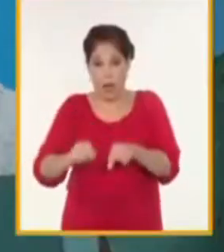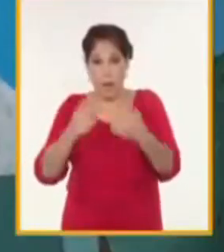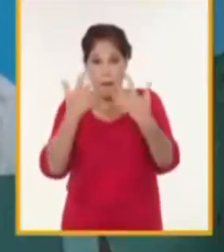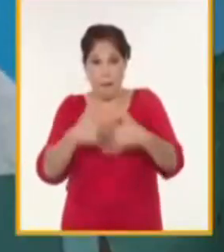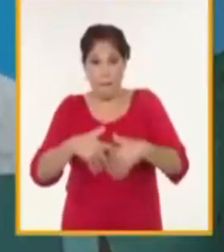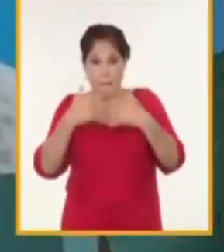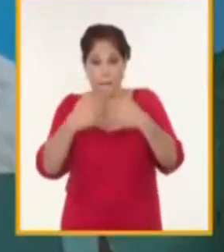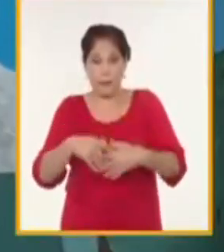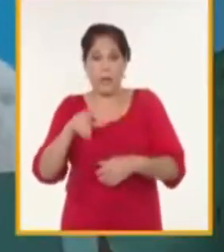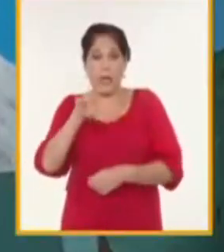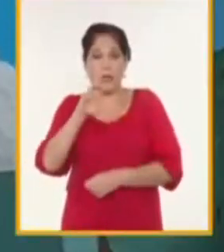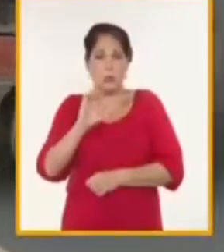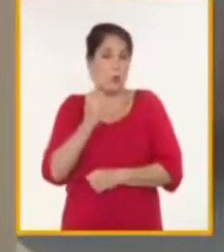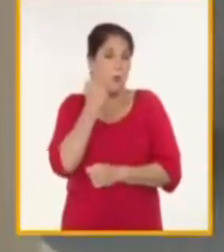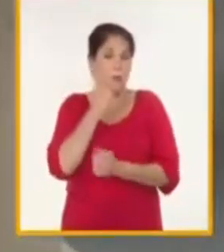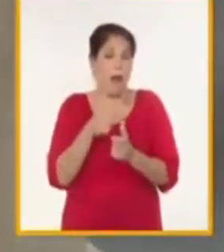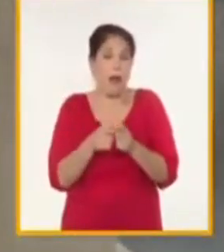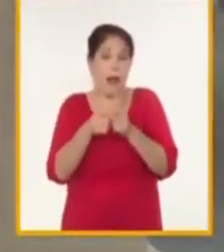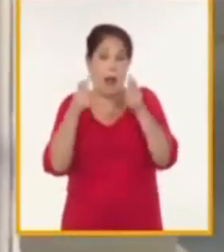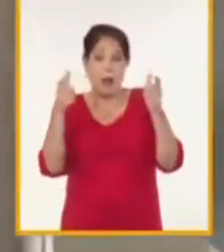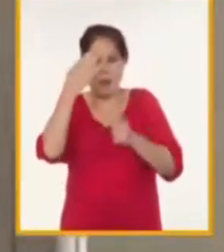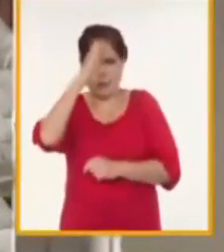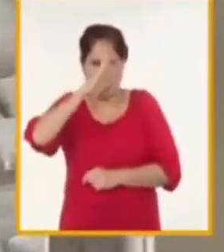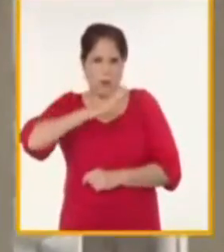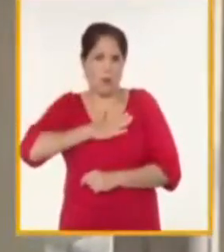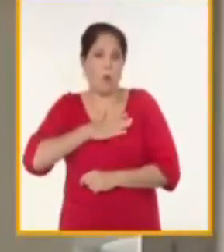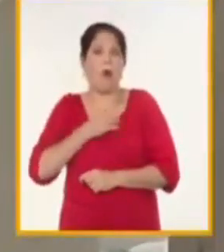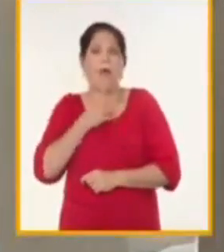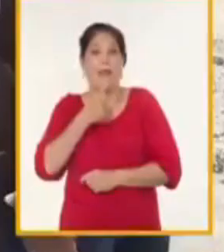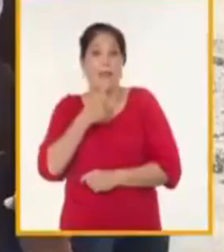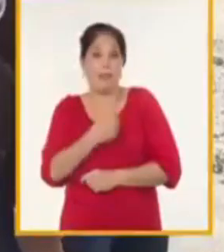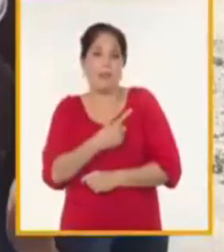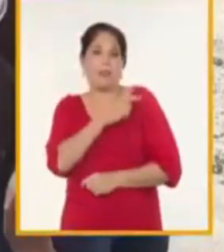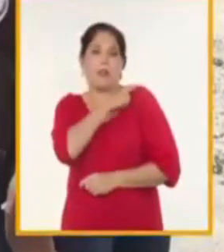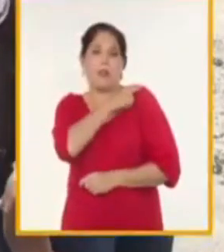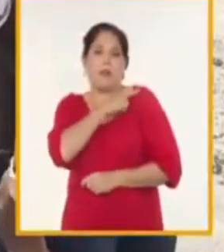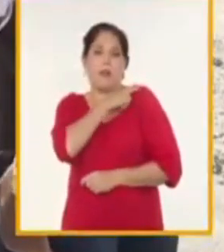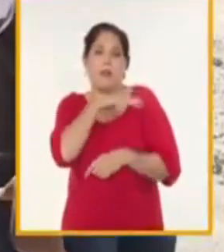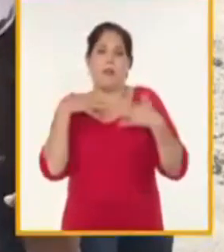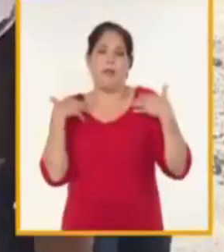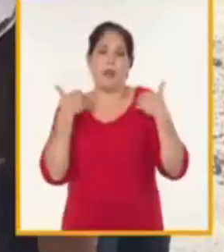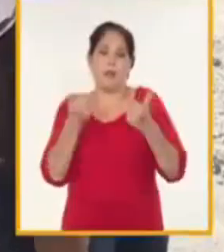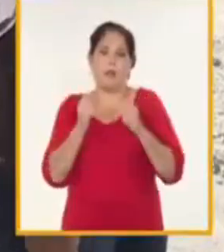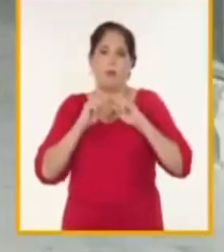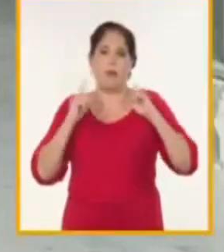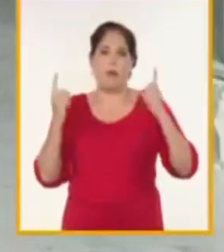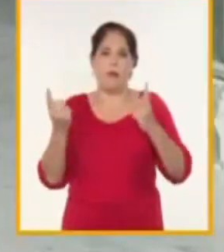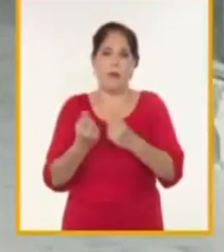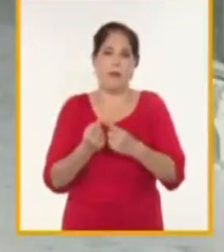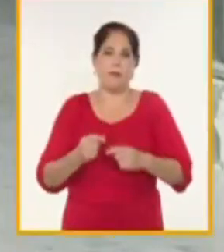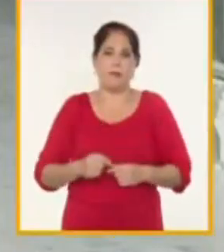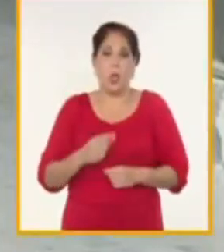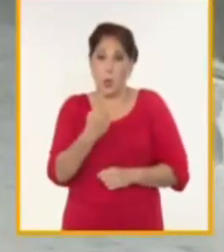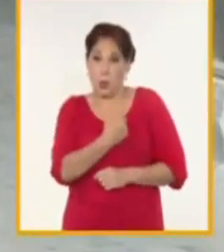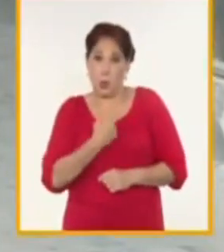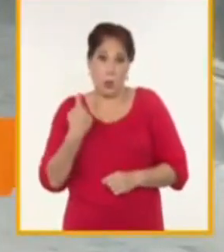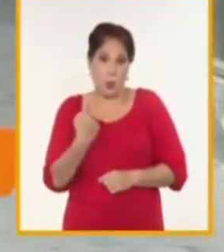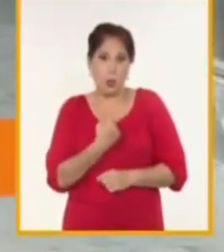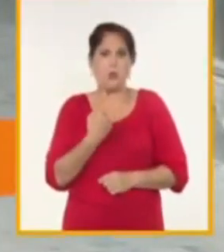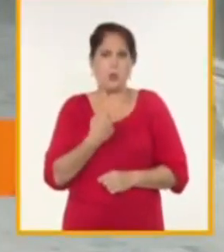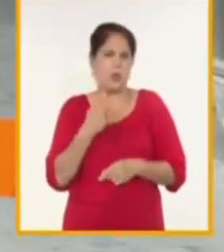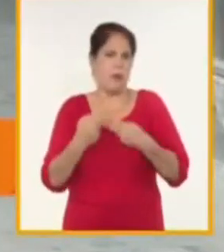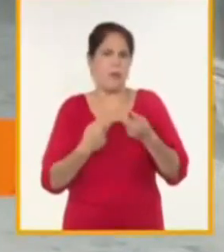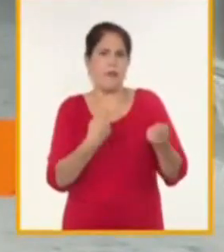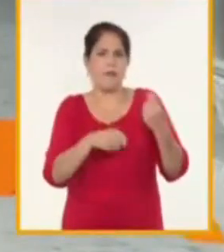carbonato de calcio más grande del país afirma su director general Jorge Gaspar Céspedes nosotros vamos a suministrar